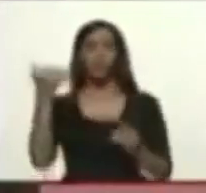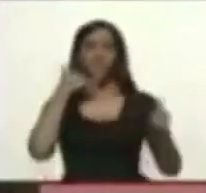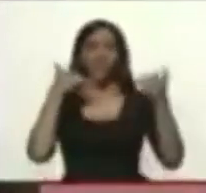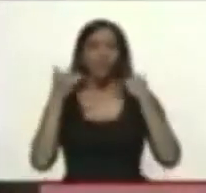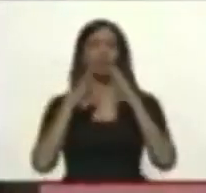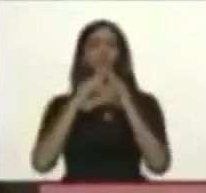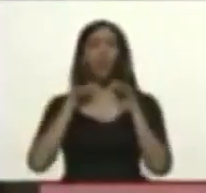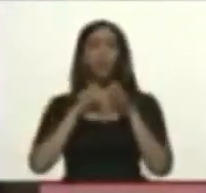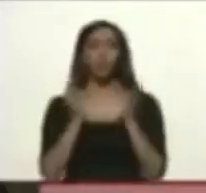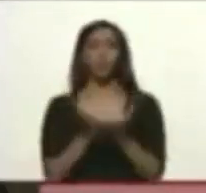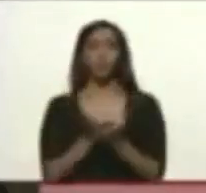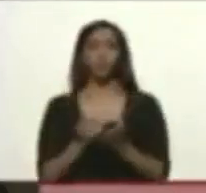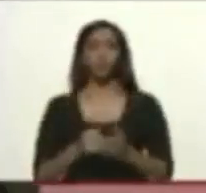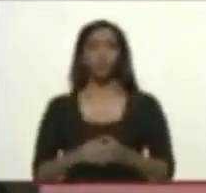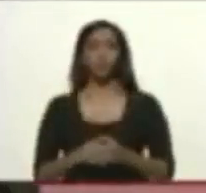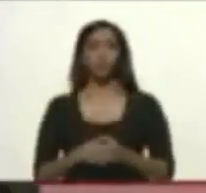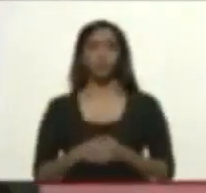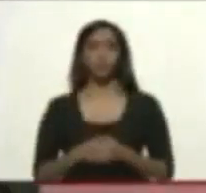¿Verdad?